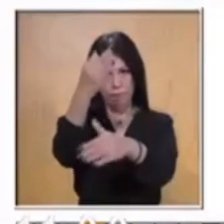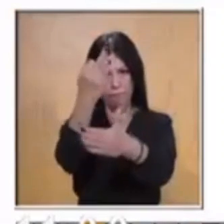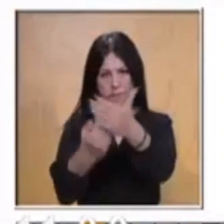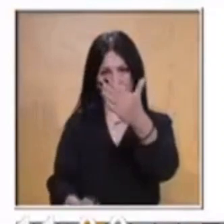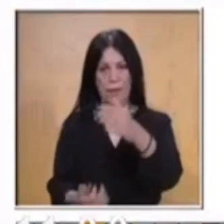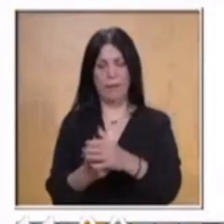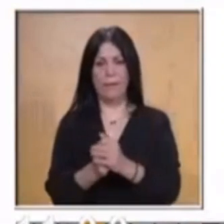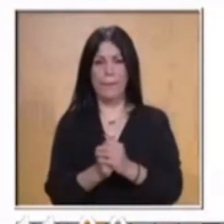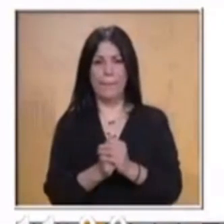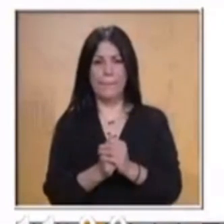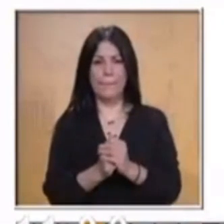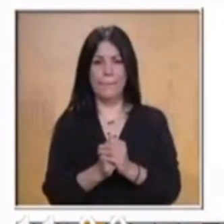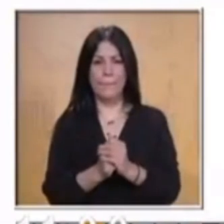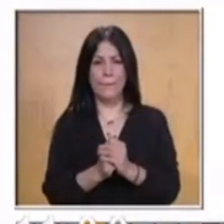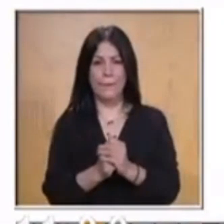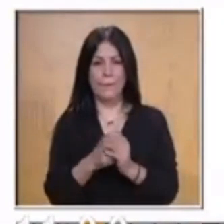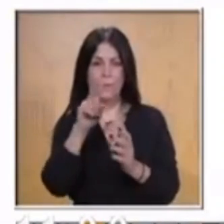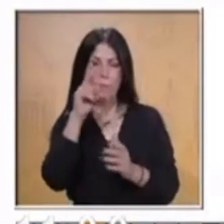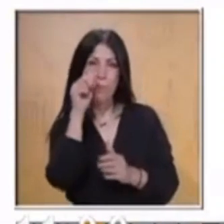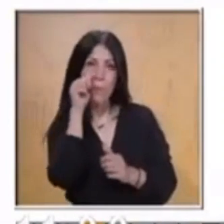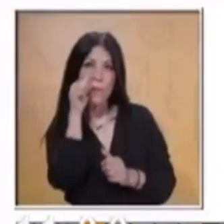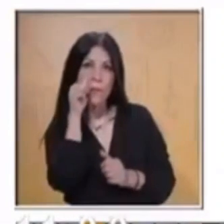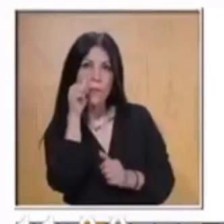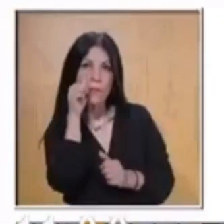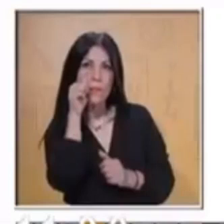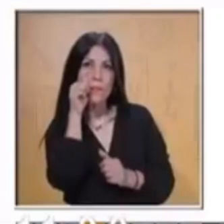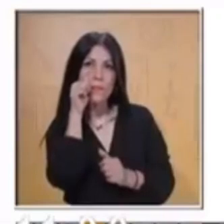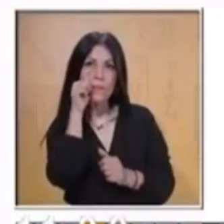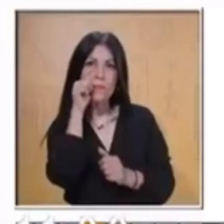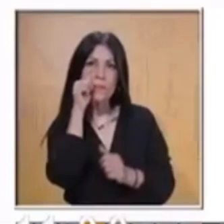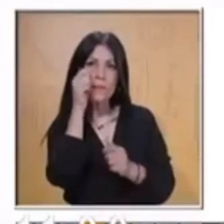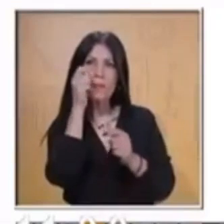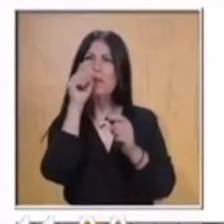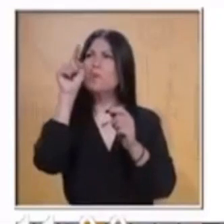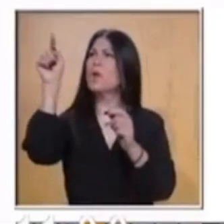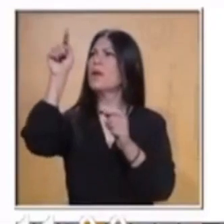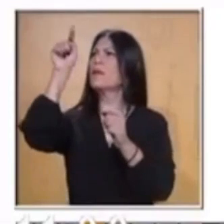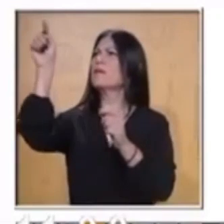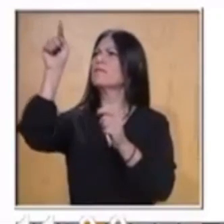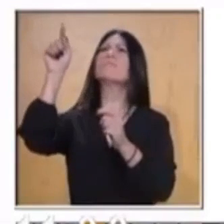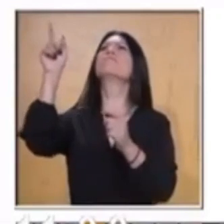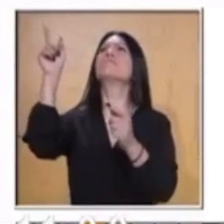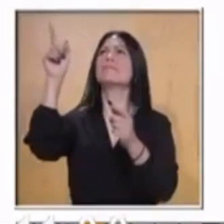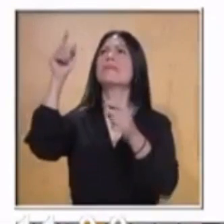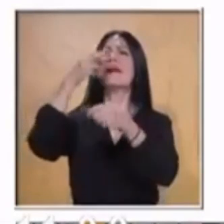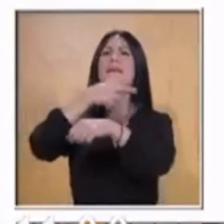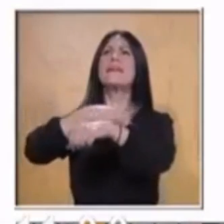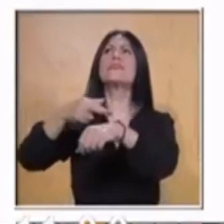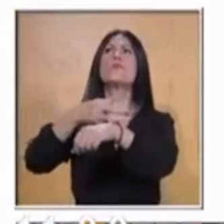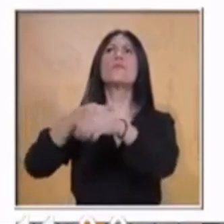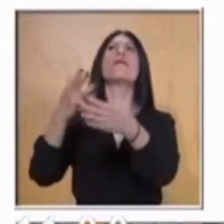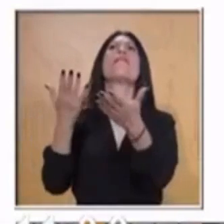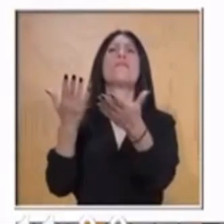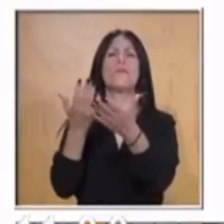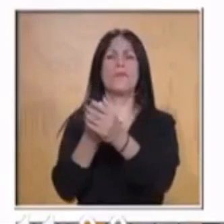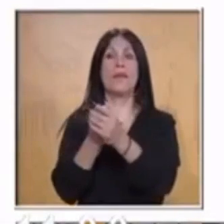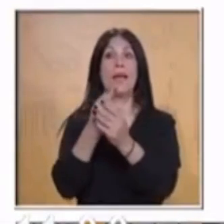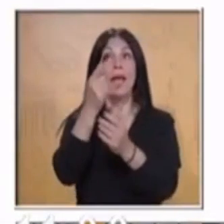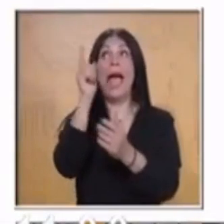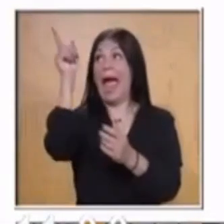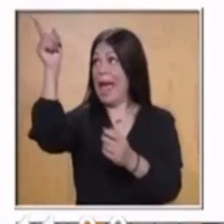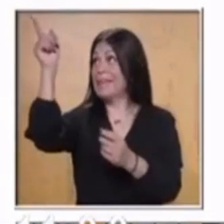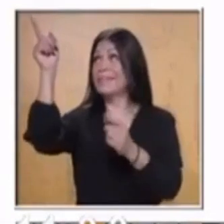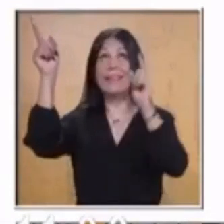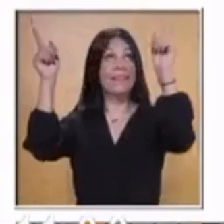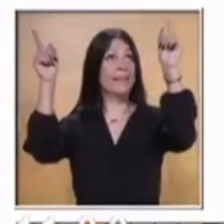Siguiente instrucción. Dice, observa los resultados de cada operación. Les ayudarán a encontrar los números faltantes en las multiplicaciones.